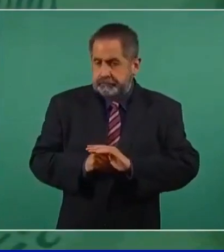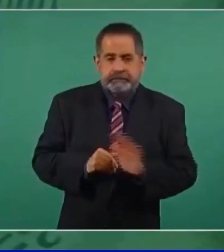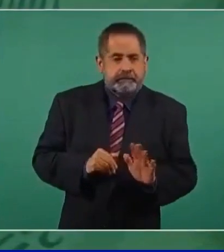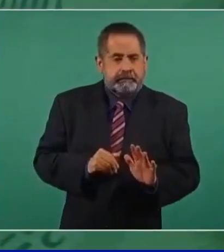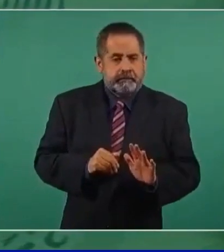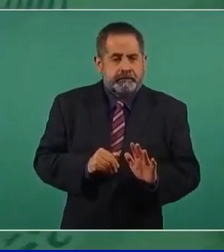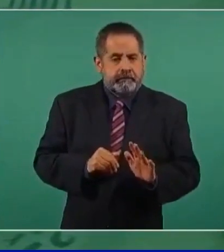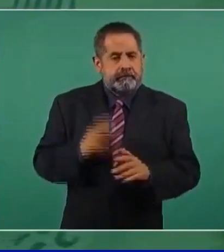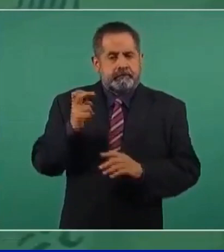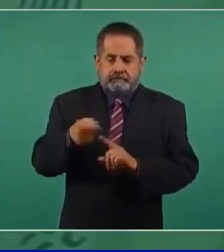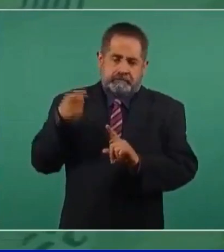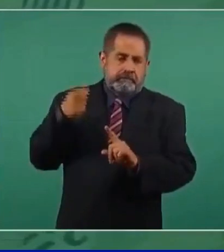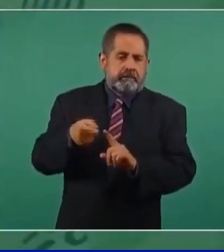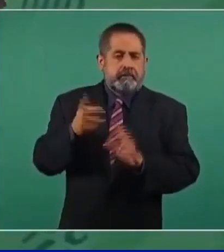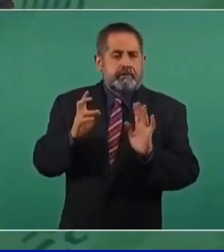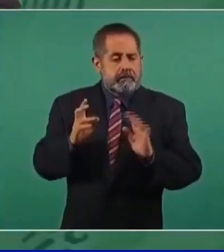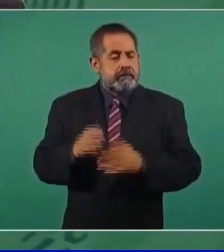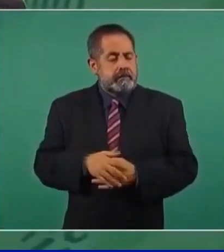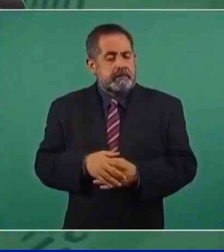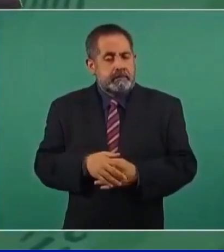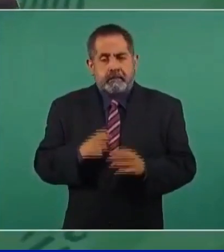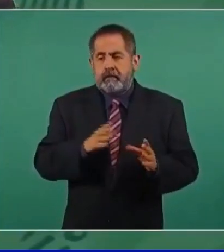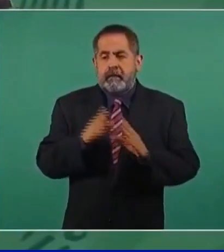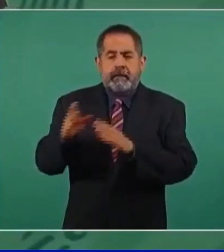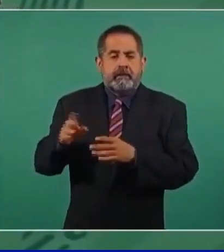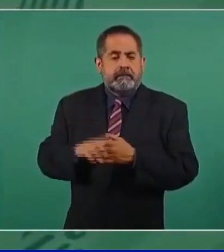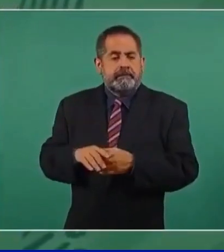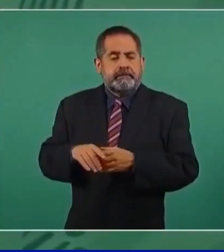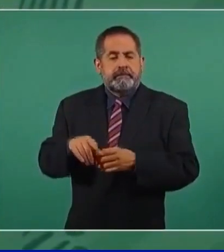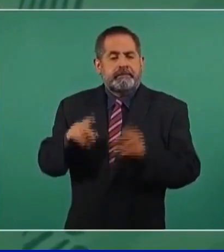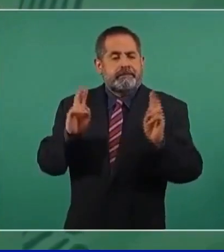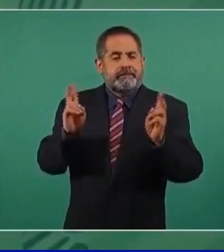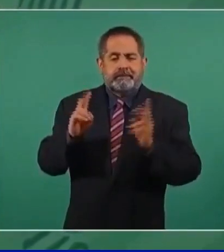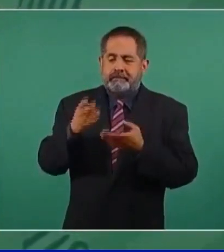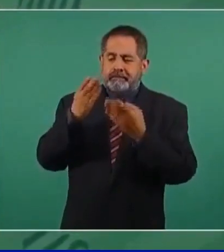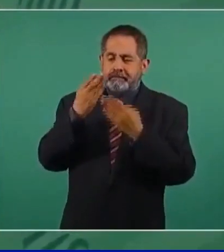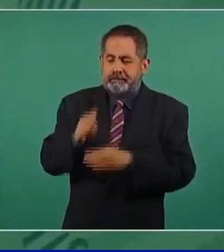Eso es. en el caso de la banca de desarrollo,